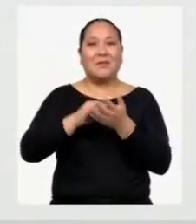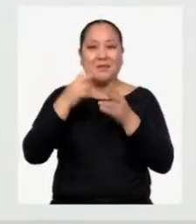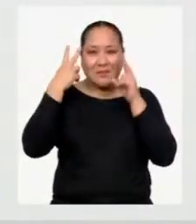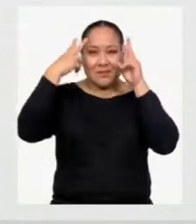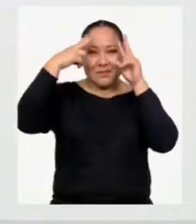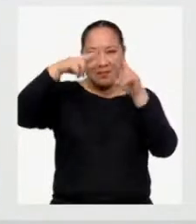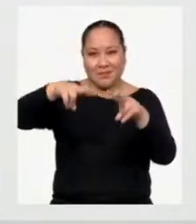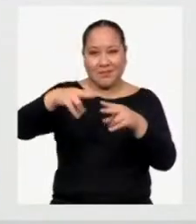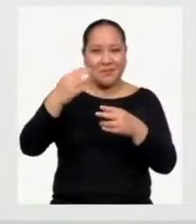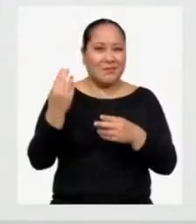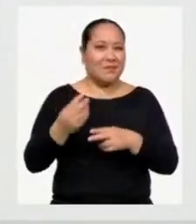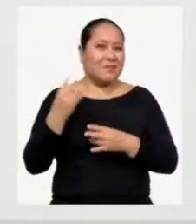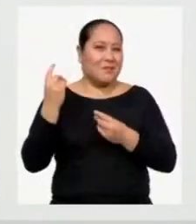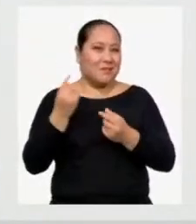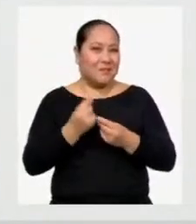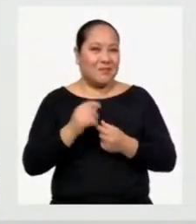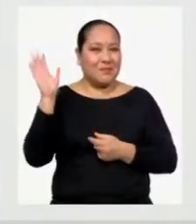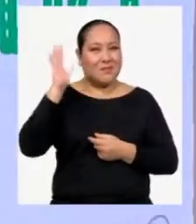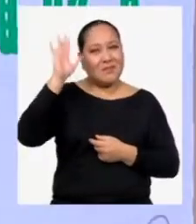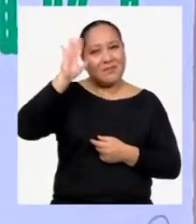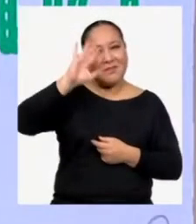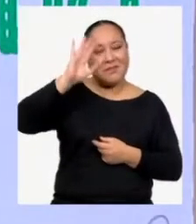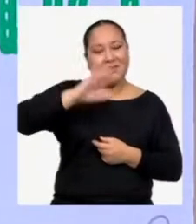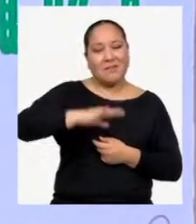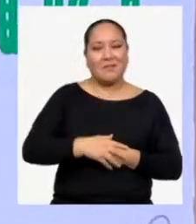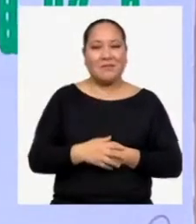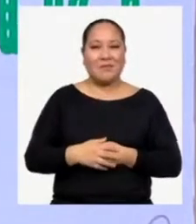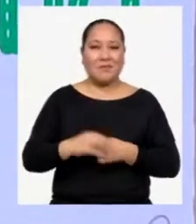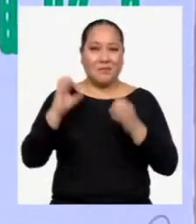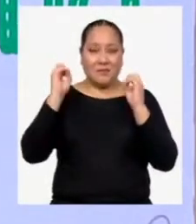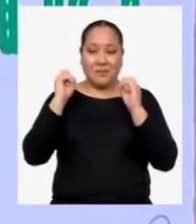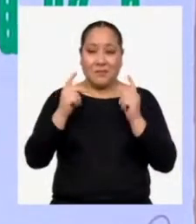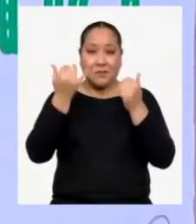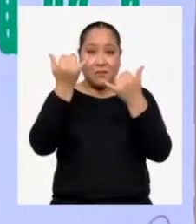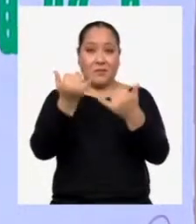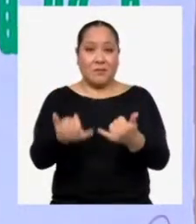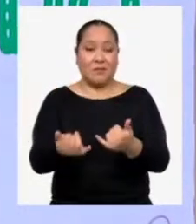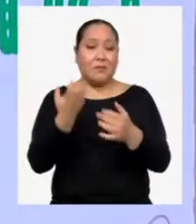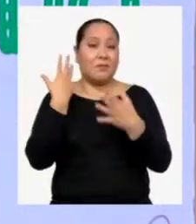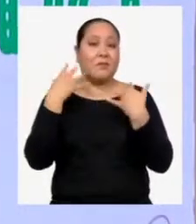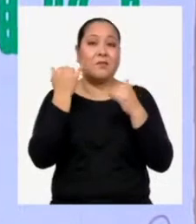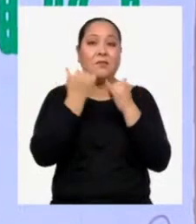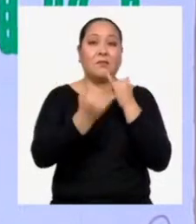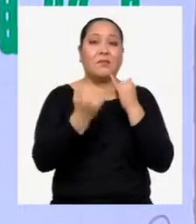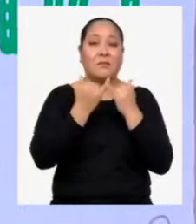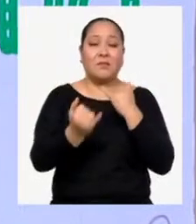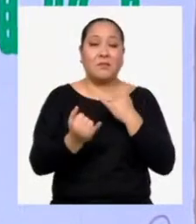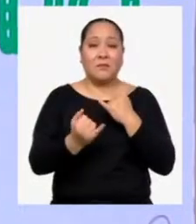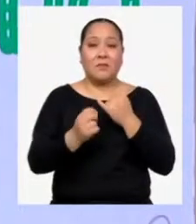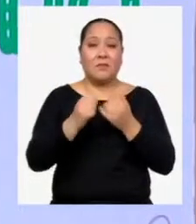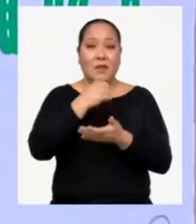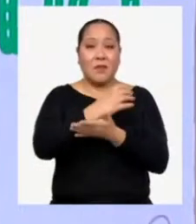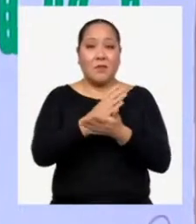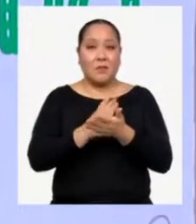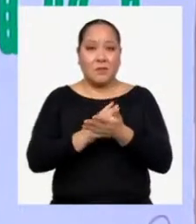verlos pronto ¡Nos vemos! Muy bien, hoy hemos culminado la etapa Nos relacionamos